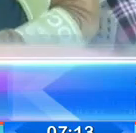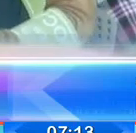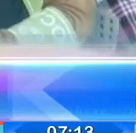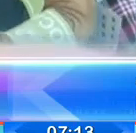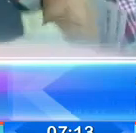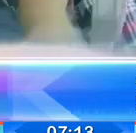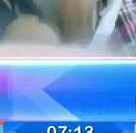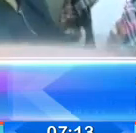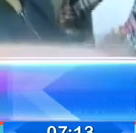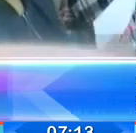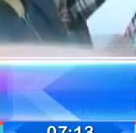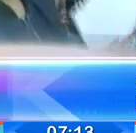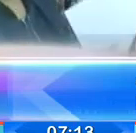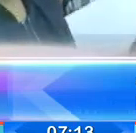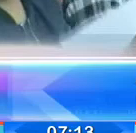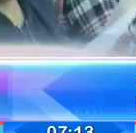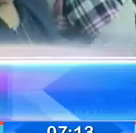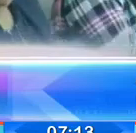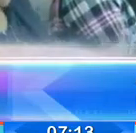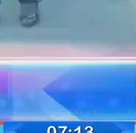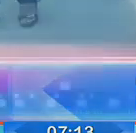Ya regresamos con esta información y más.